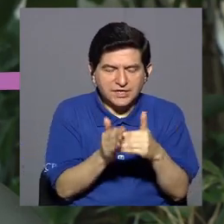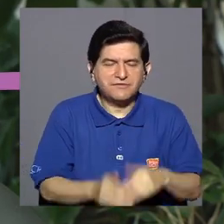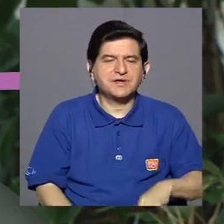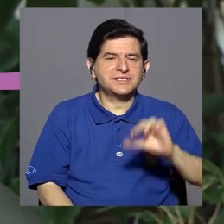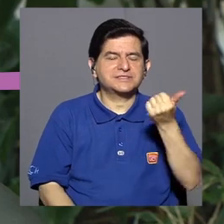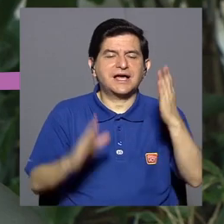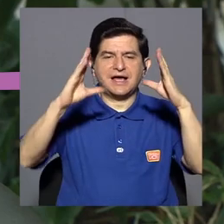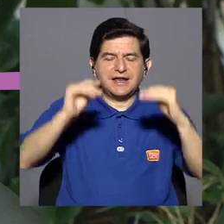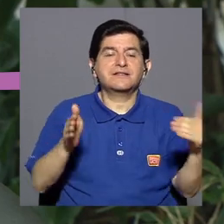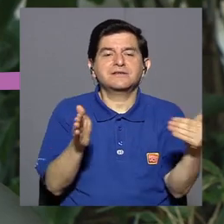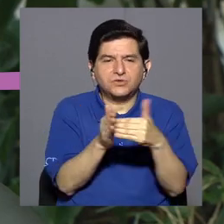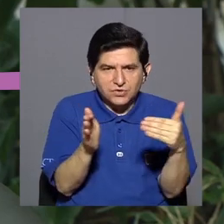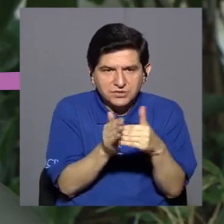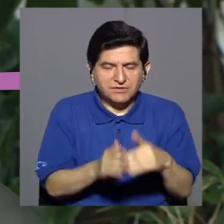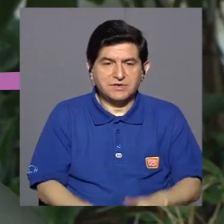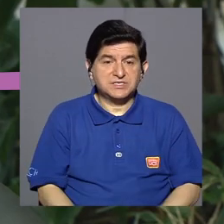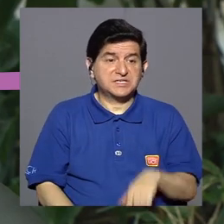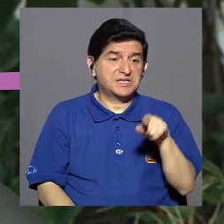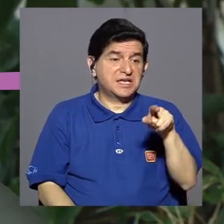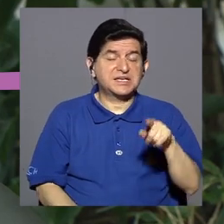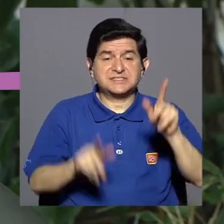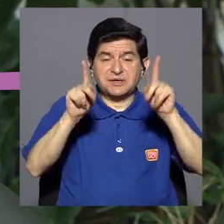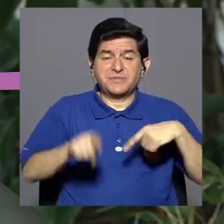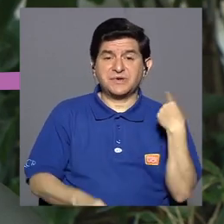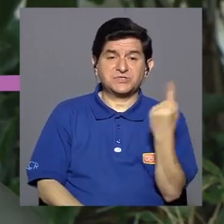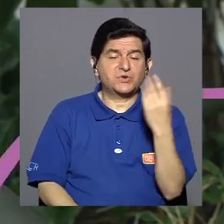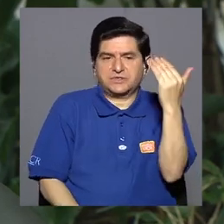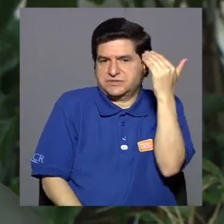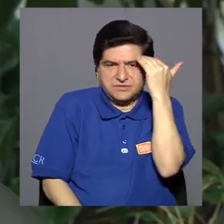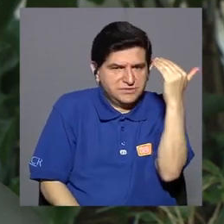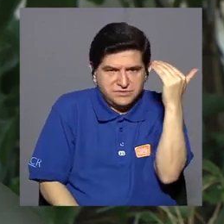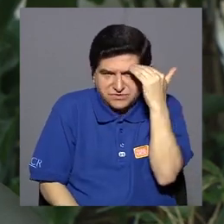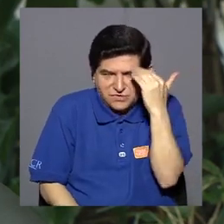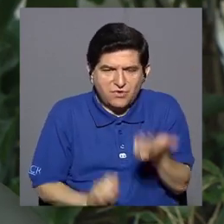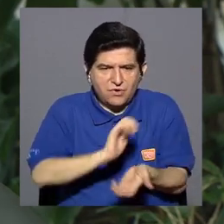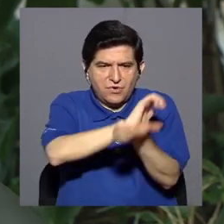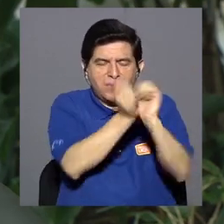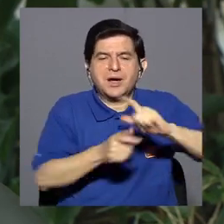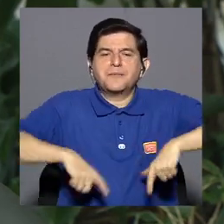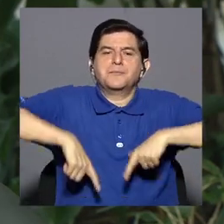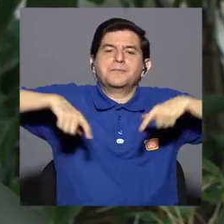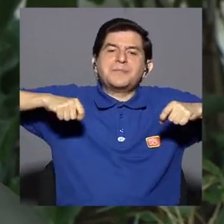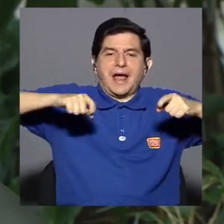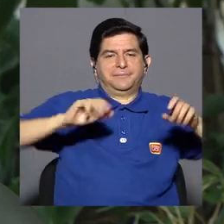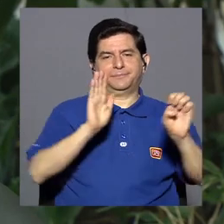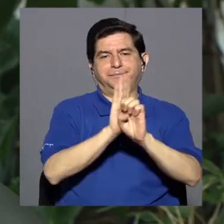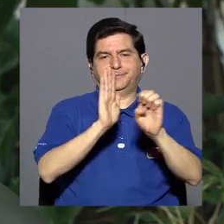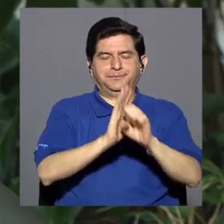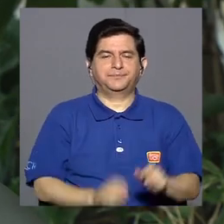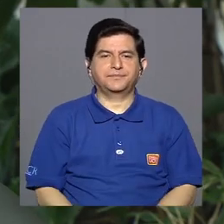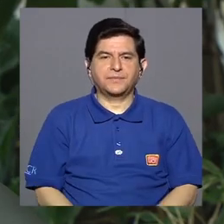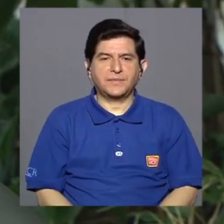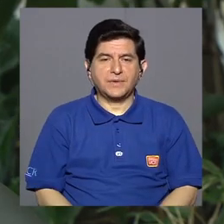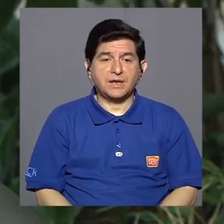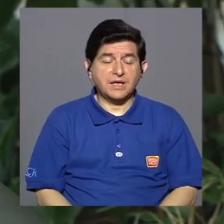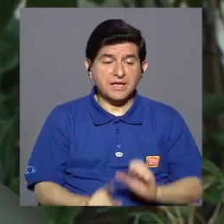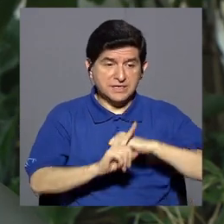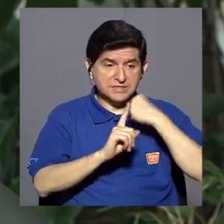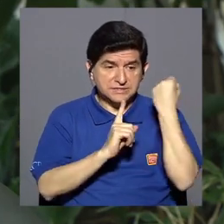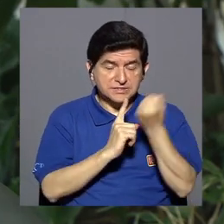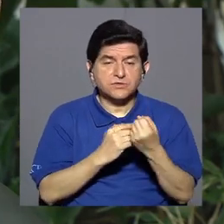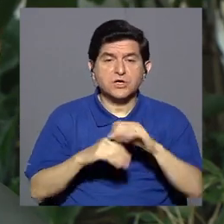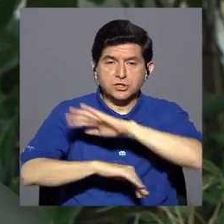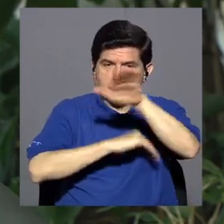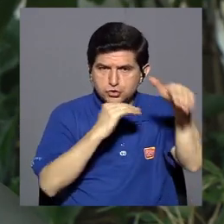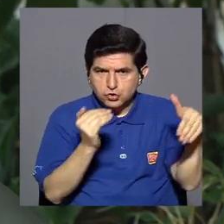medicamento, a las 10 de la noche, y que si no está ánea, es la única que sabe cambiar el pañal, por ejemplo, sino que sea algo